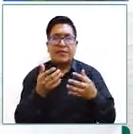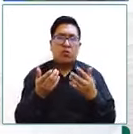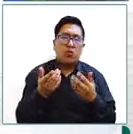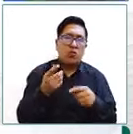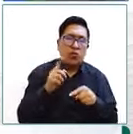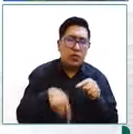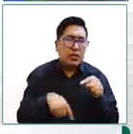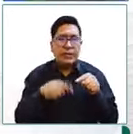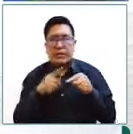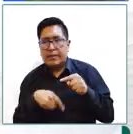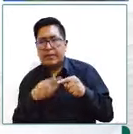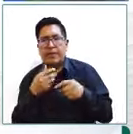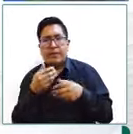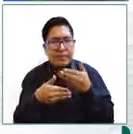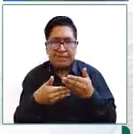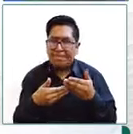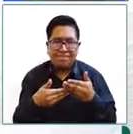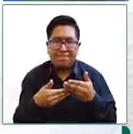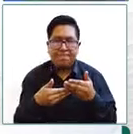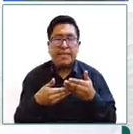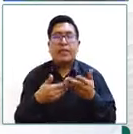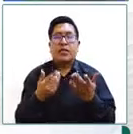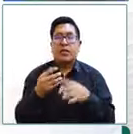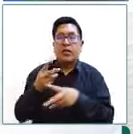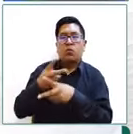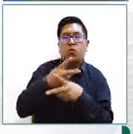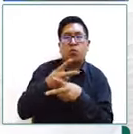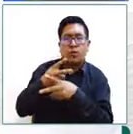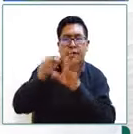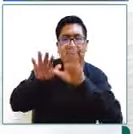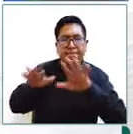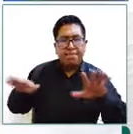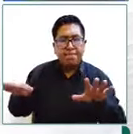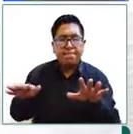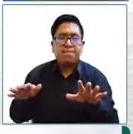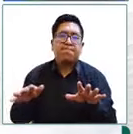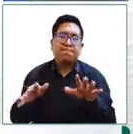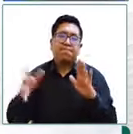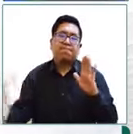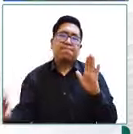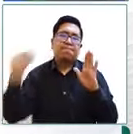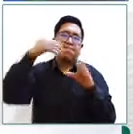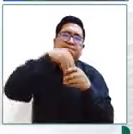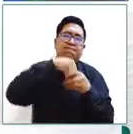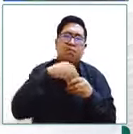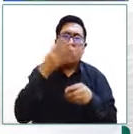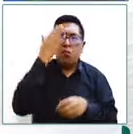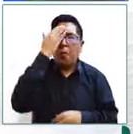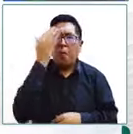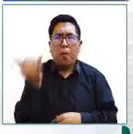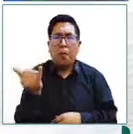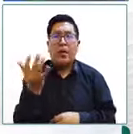fortalecimiento para recuperar el cuidado de las niñas, de las niñas, niños y adolescentes, porque a veces son los propios padres quienes